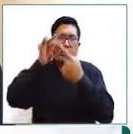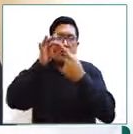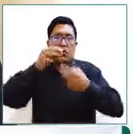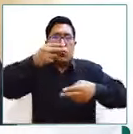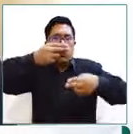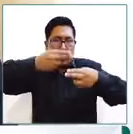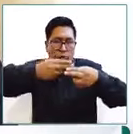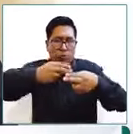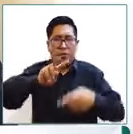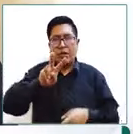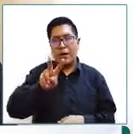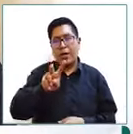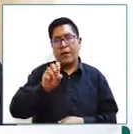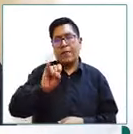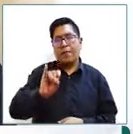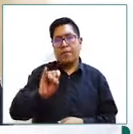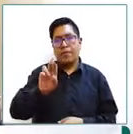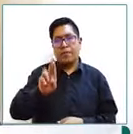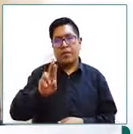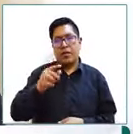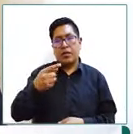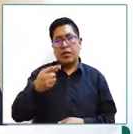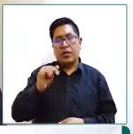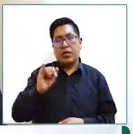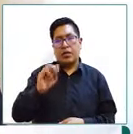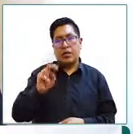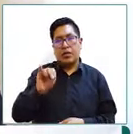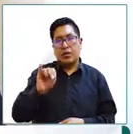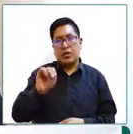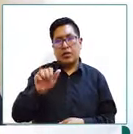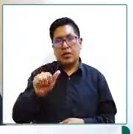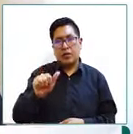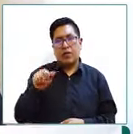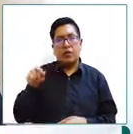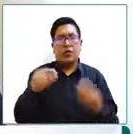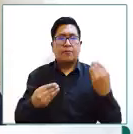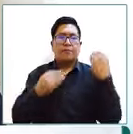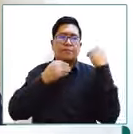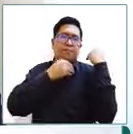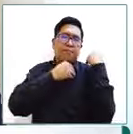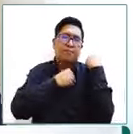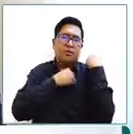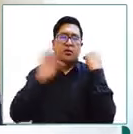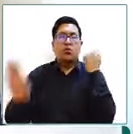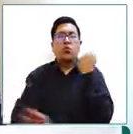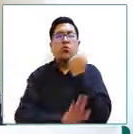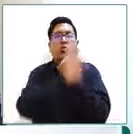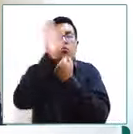que es la jefa de protección de la niñez y adolescencia de UNICEF.